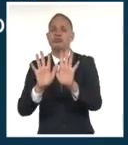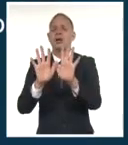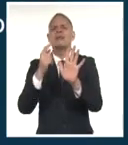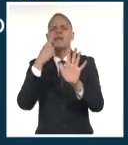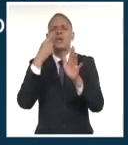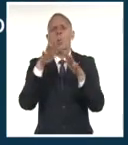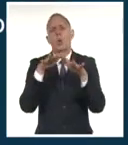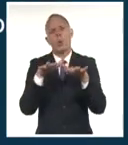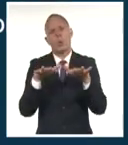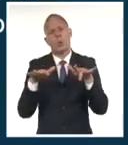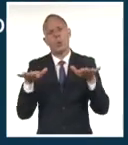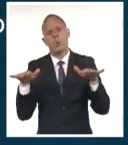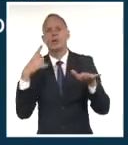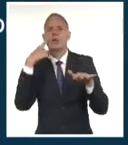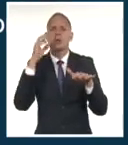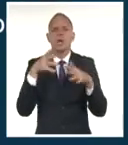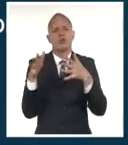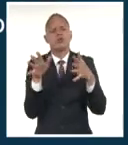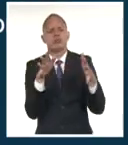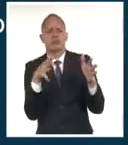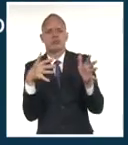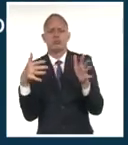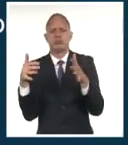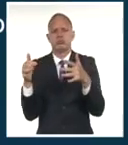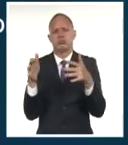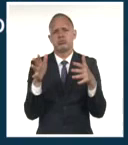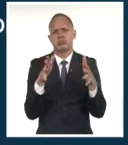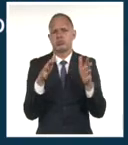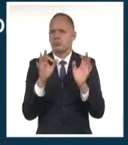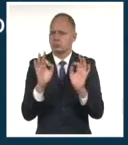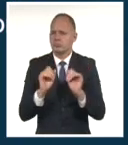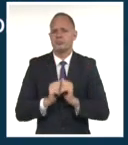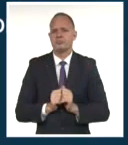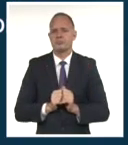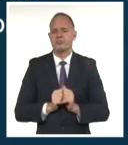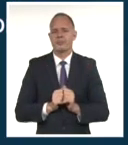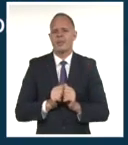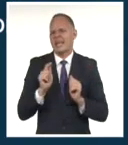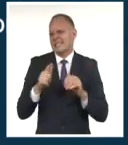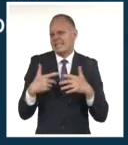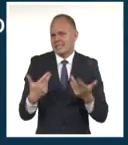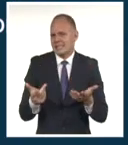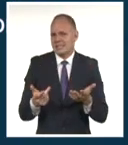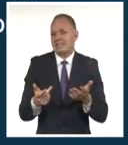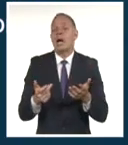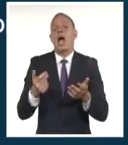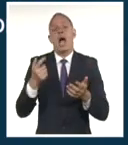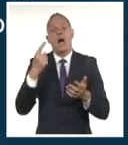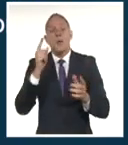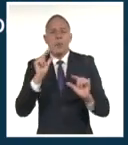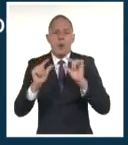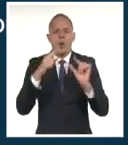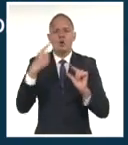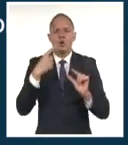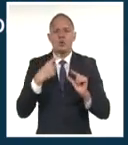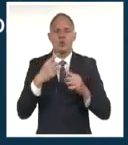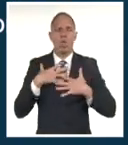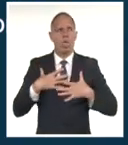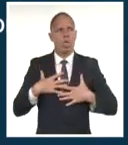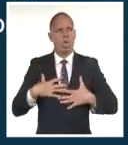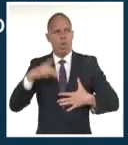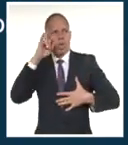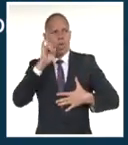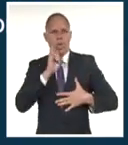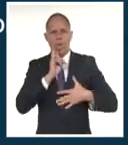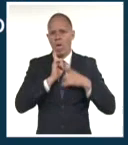hasta 25 kilómetros por hora en el occidente y centro del país. Y eso es lo que da que tengamos una sensación de mucho calor, porque es un